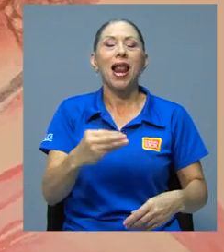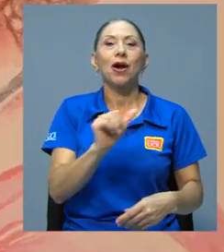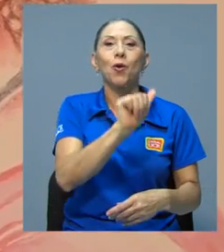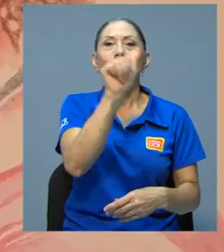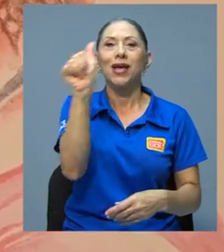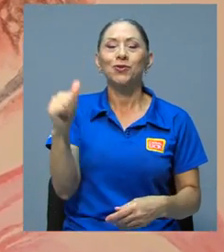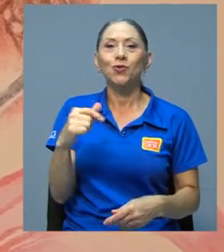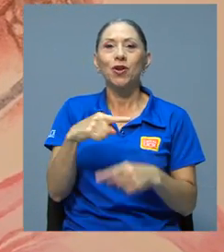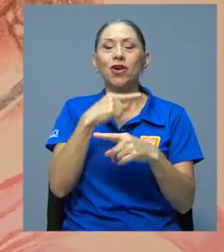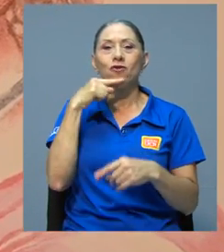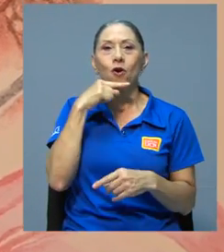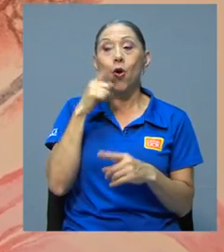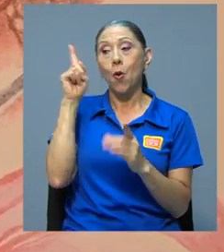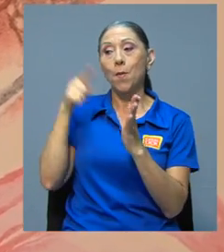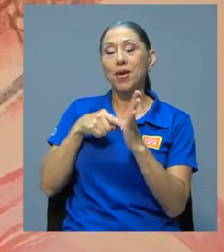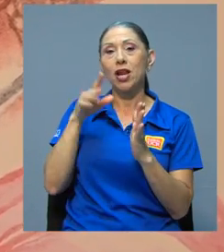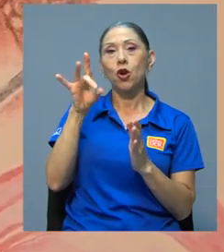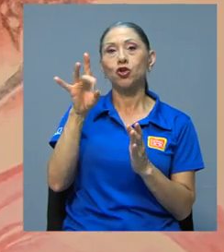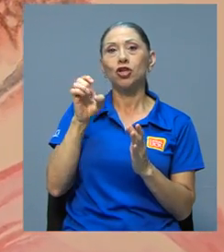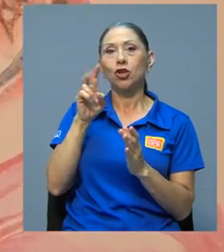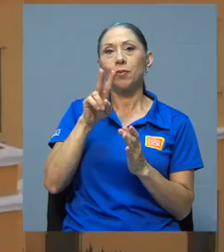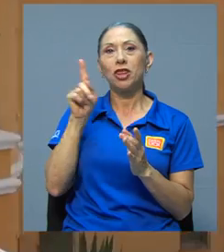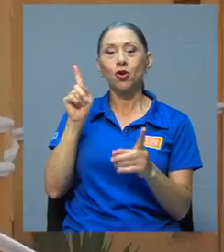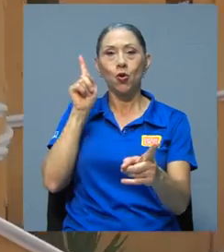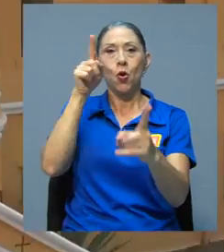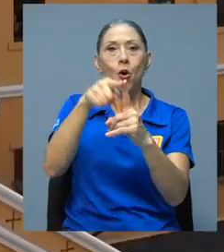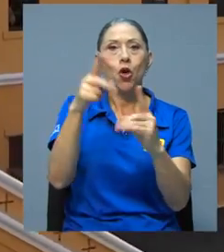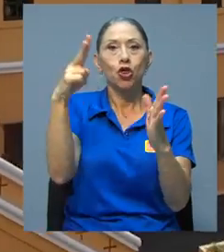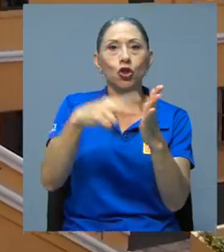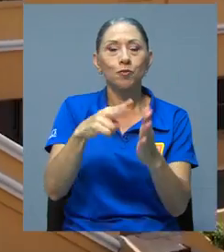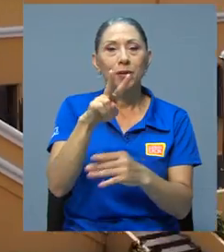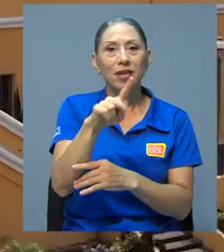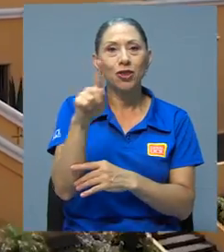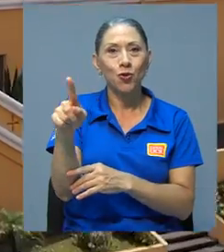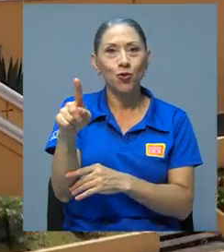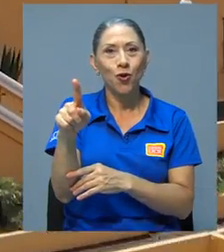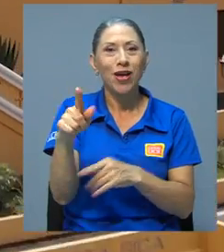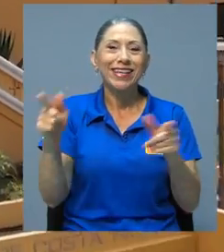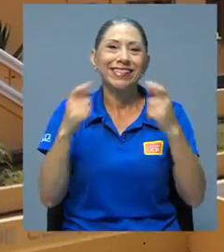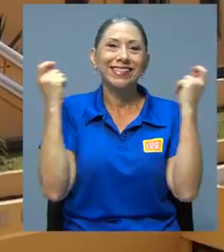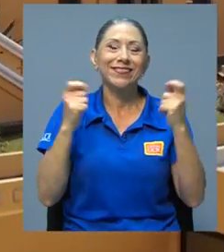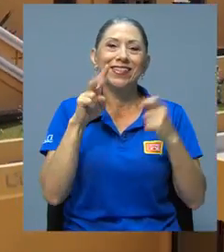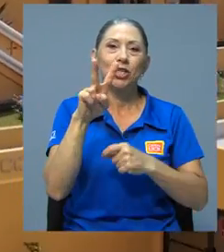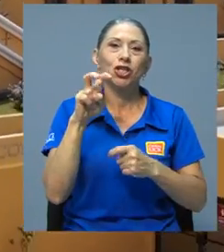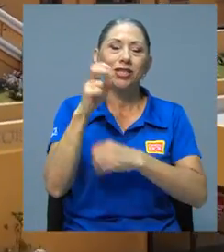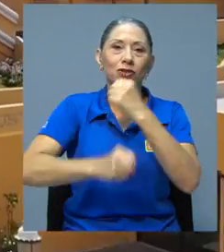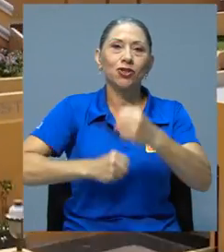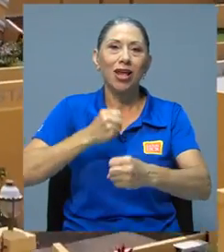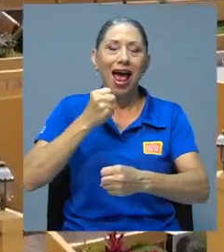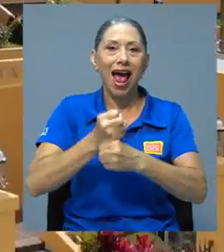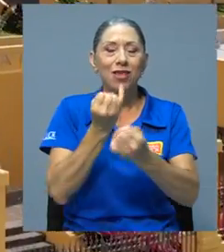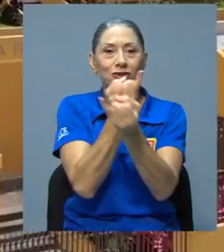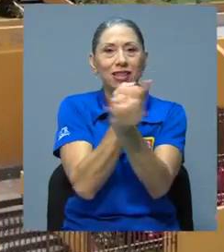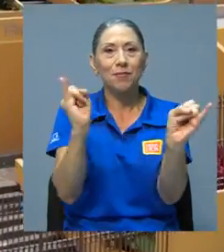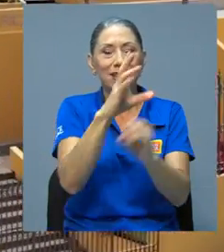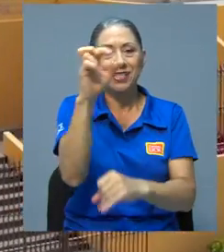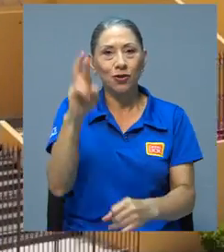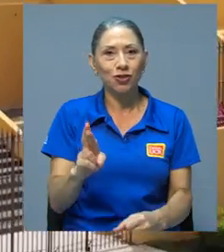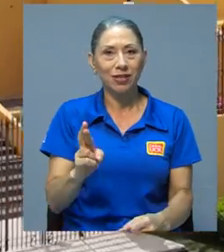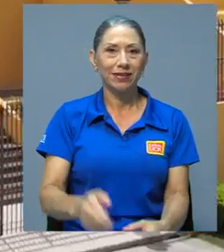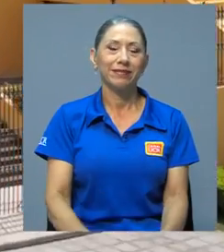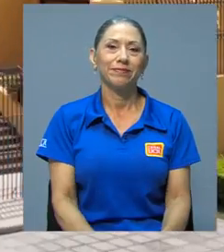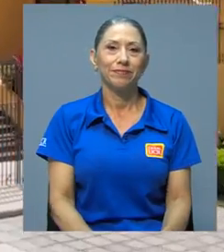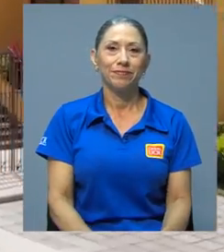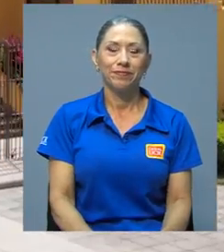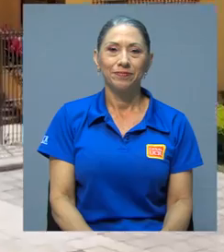Rojo 1821-2021 con motivo del Bicentenario de la Independencia de Costa Rica. ¡Gracias!